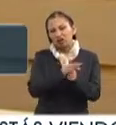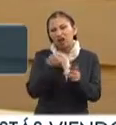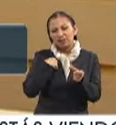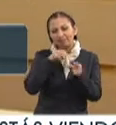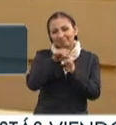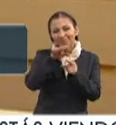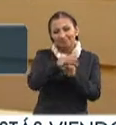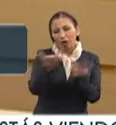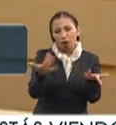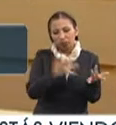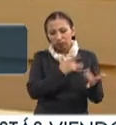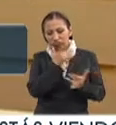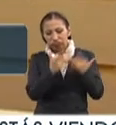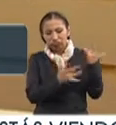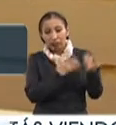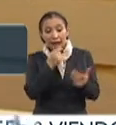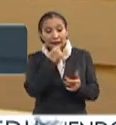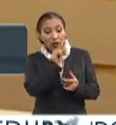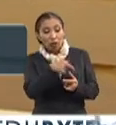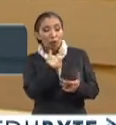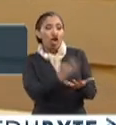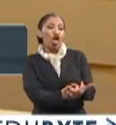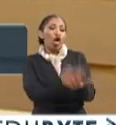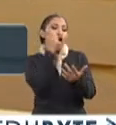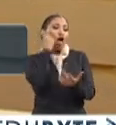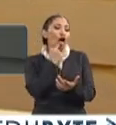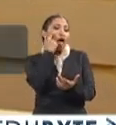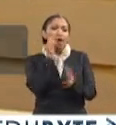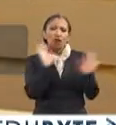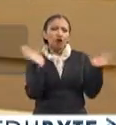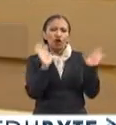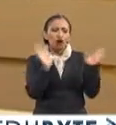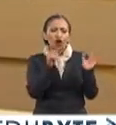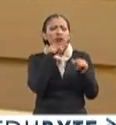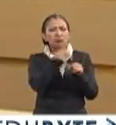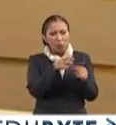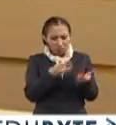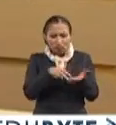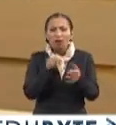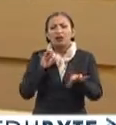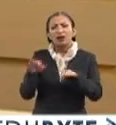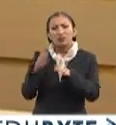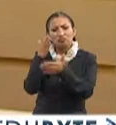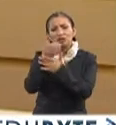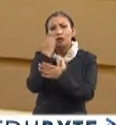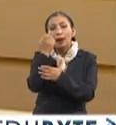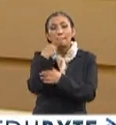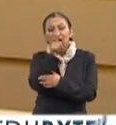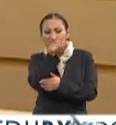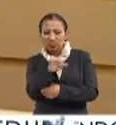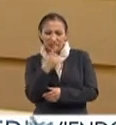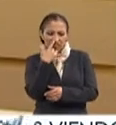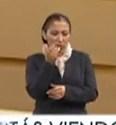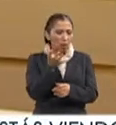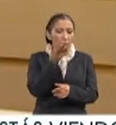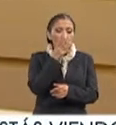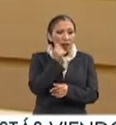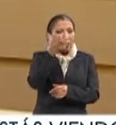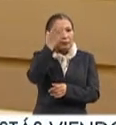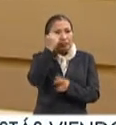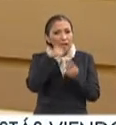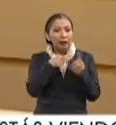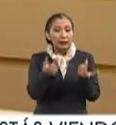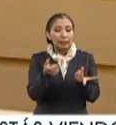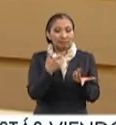esto y síntomas, no es que un niño esté tirado en la cama y no se quiera parar, pero tiene todos esos síntomas que de alguna